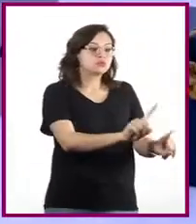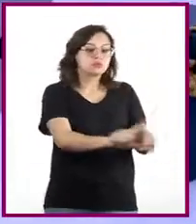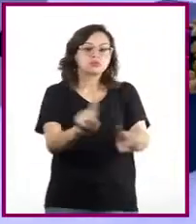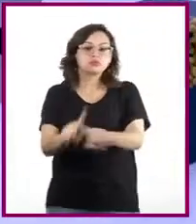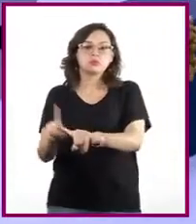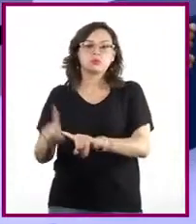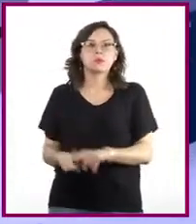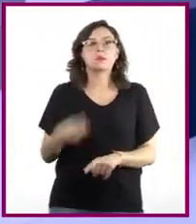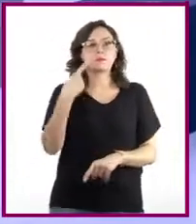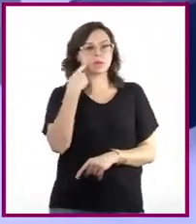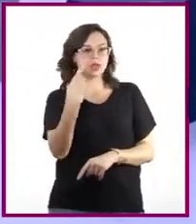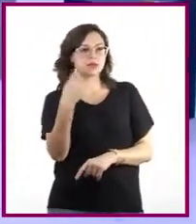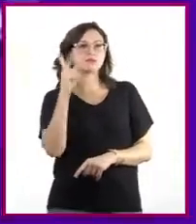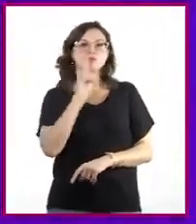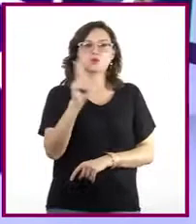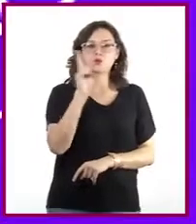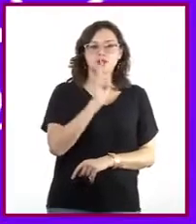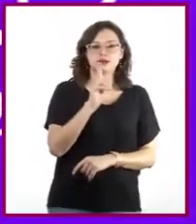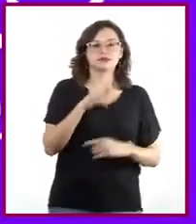Veamos el siguiente experimento.